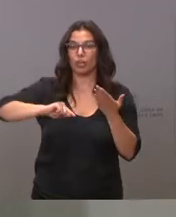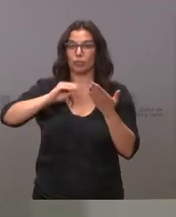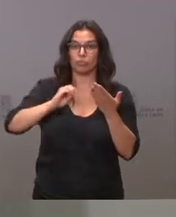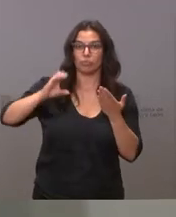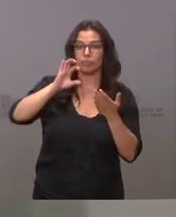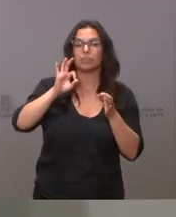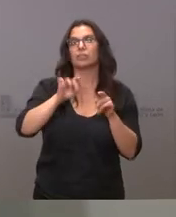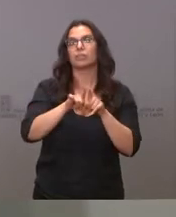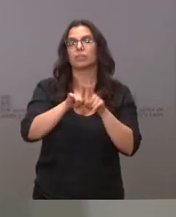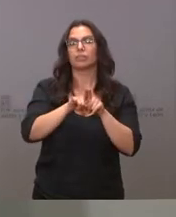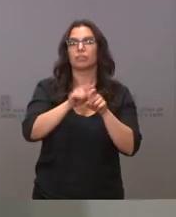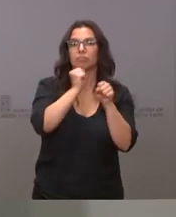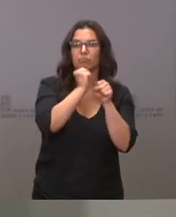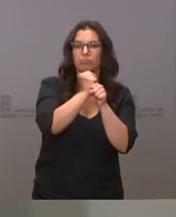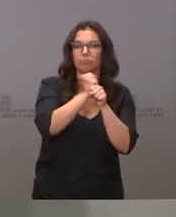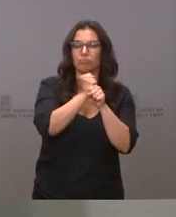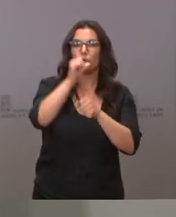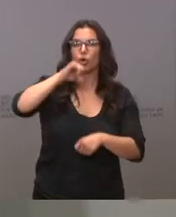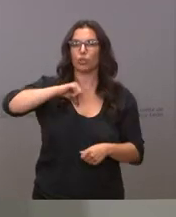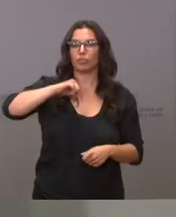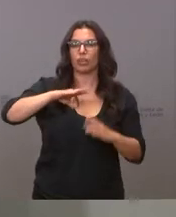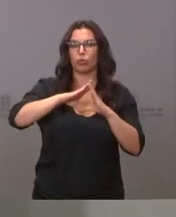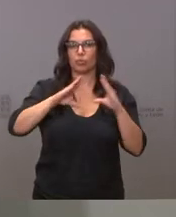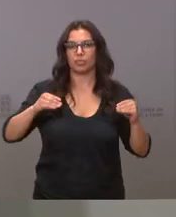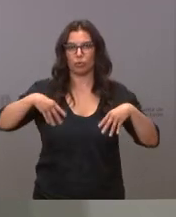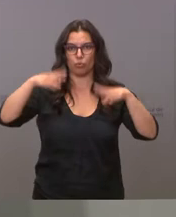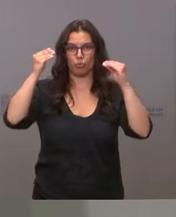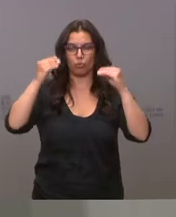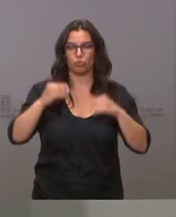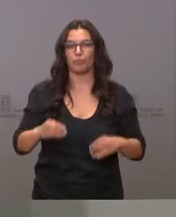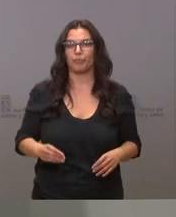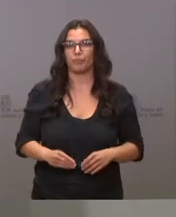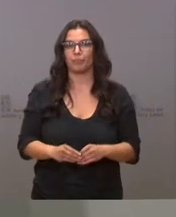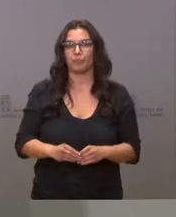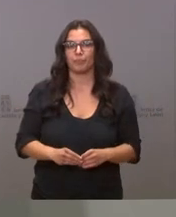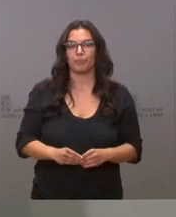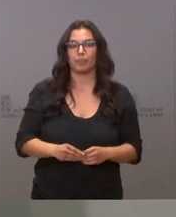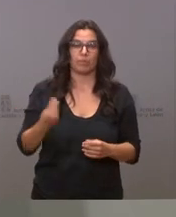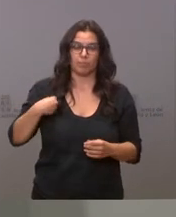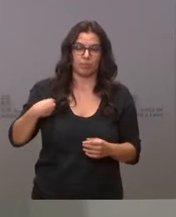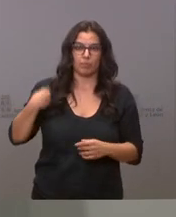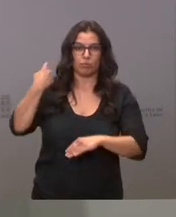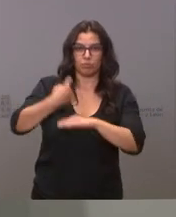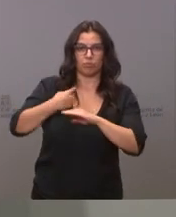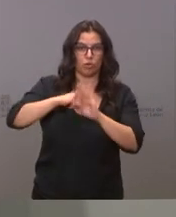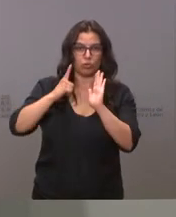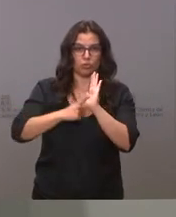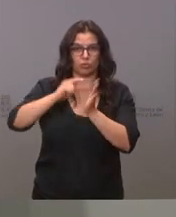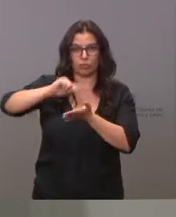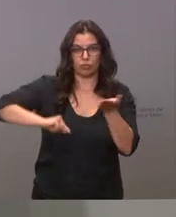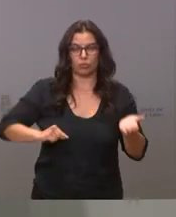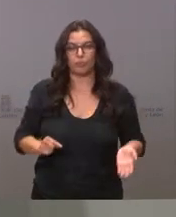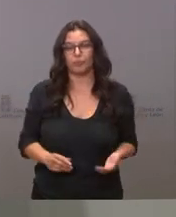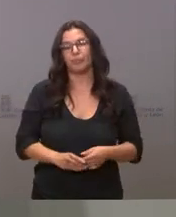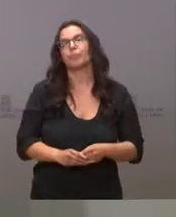explotación del Hospital Universitario de Burgos, como es preceptivo por nuestro contrato. La